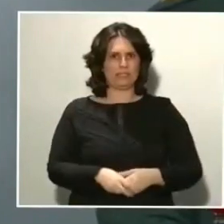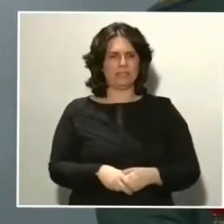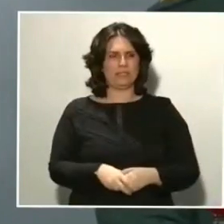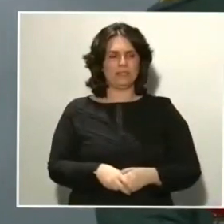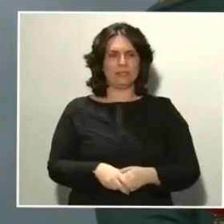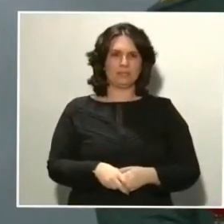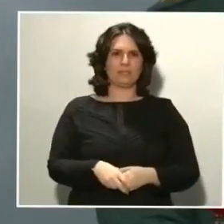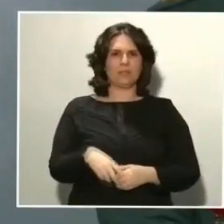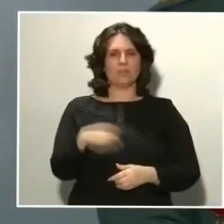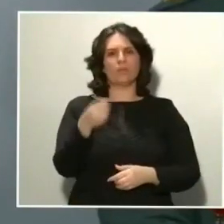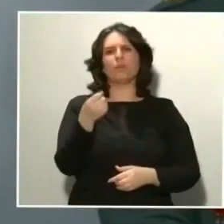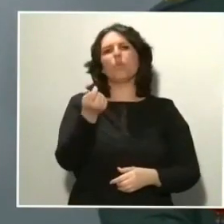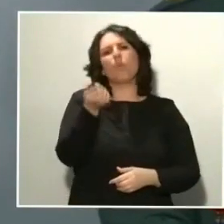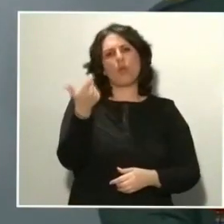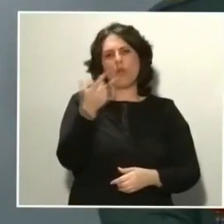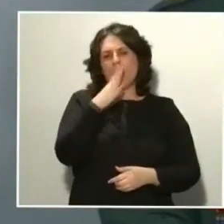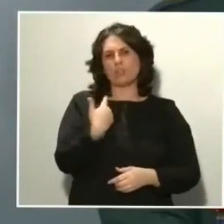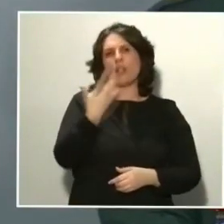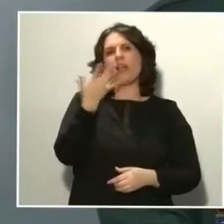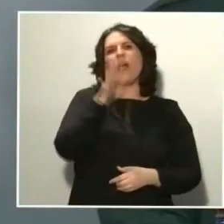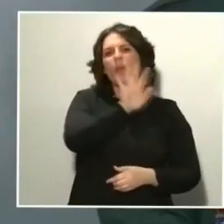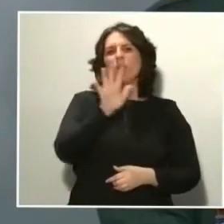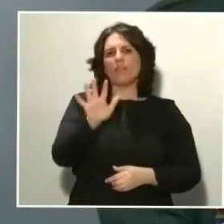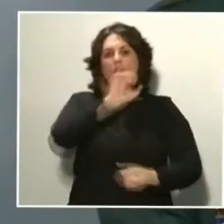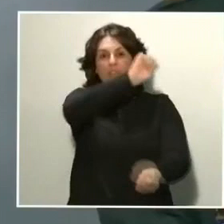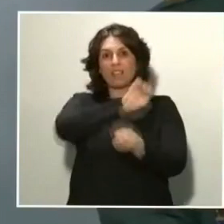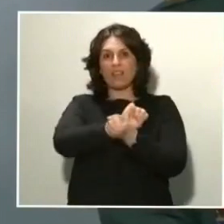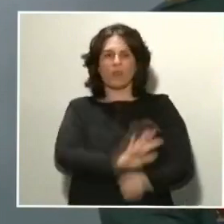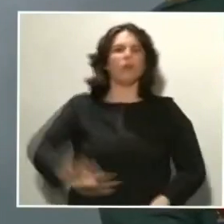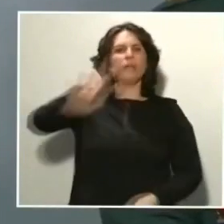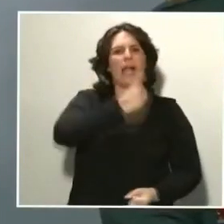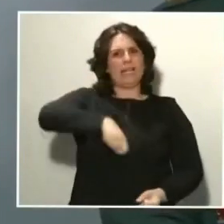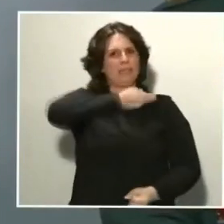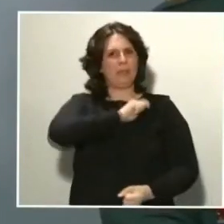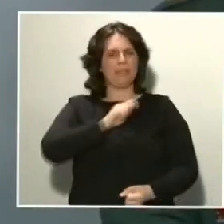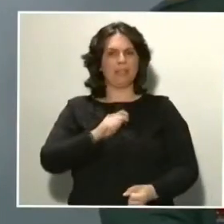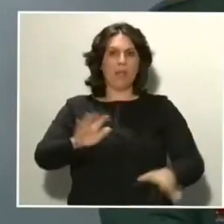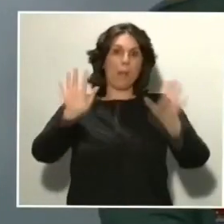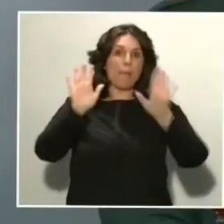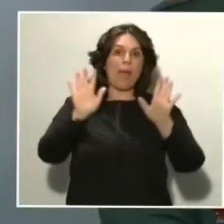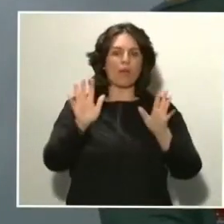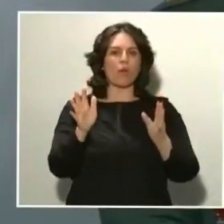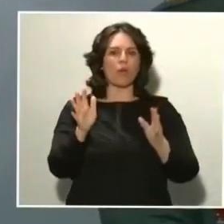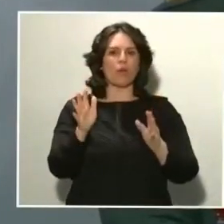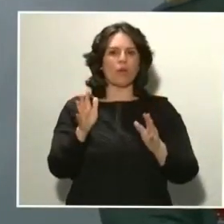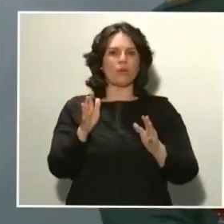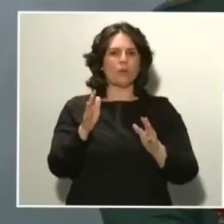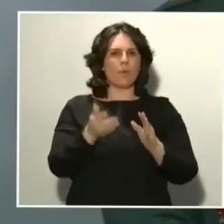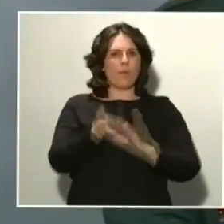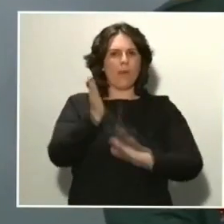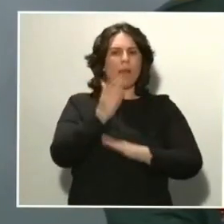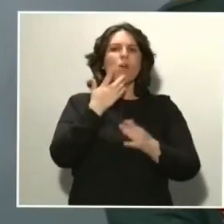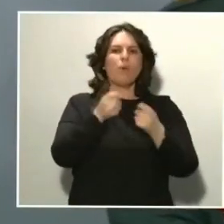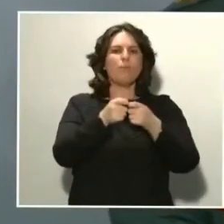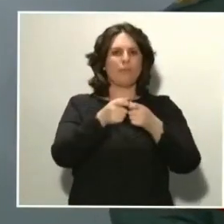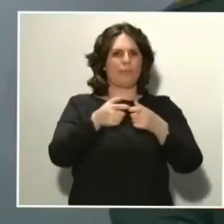muy bajos, 55 en toda la geografía española, pero sí que marca una tendencia alcista. En esto quiero decirles